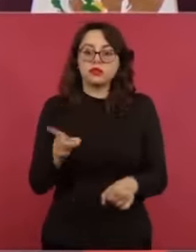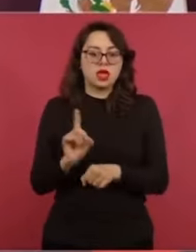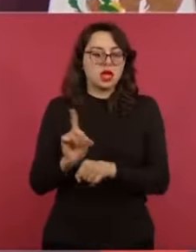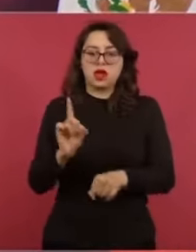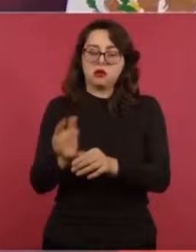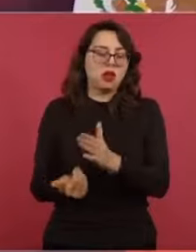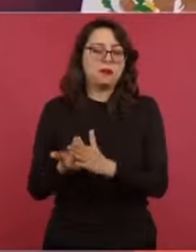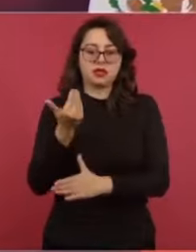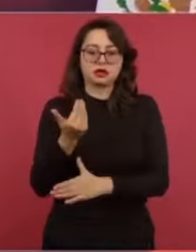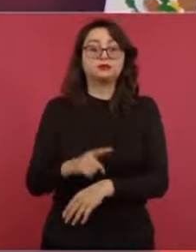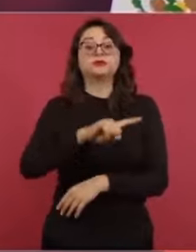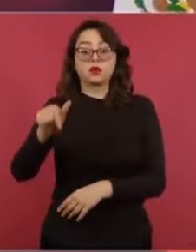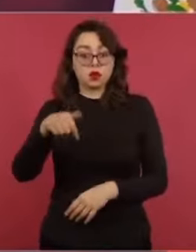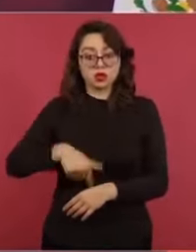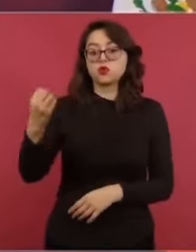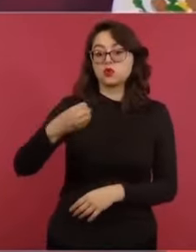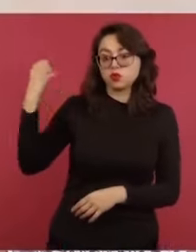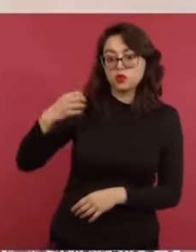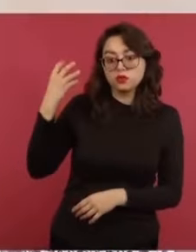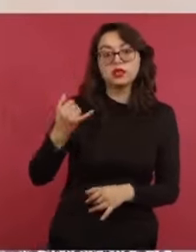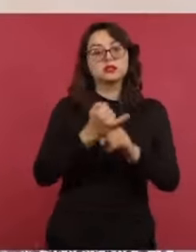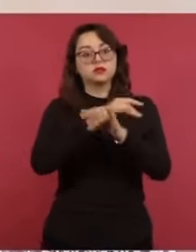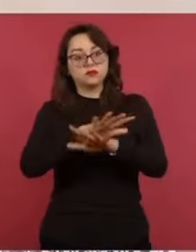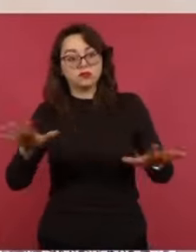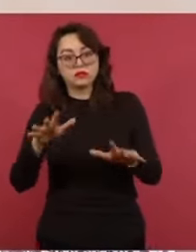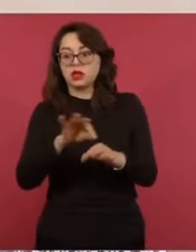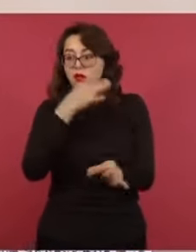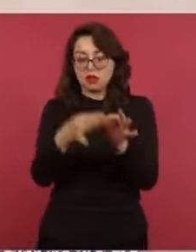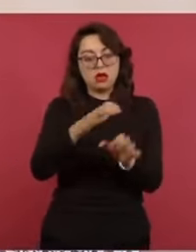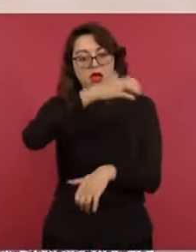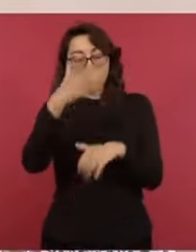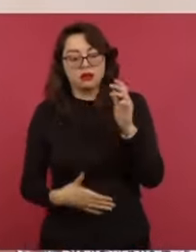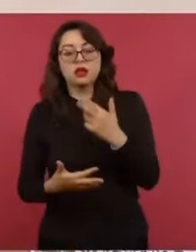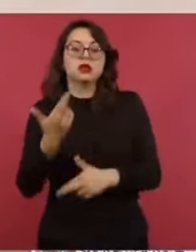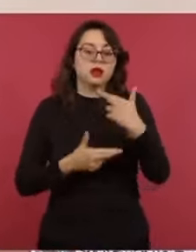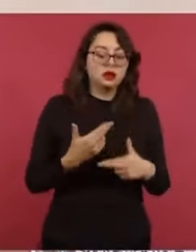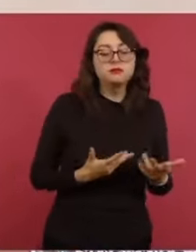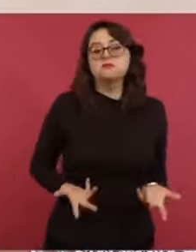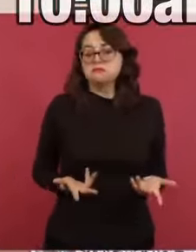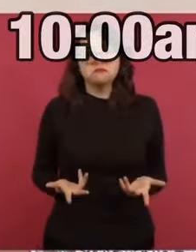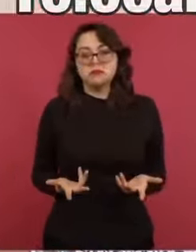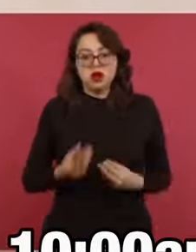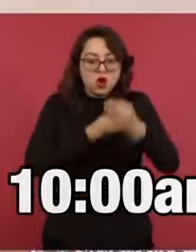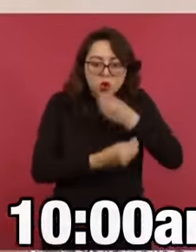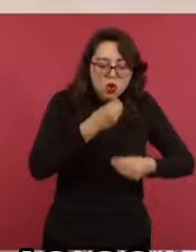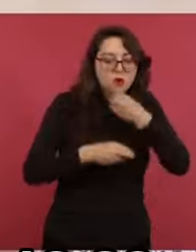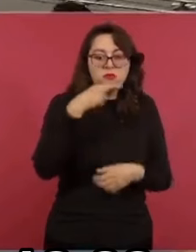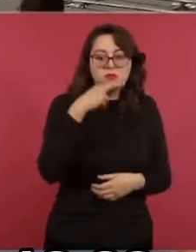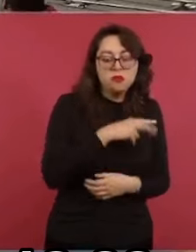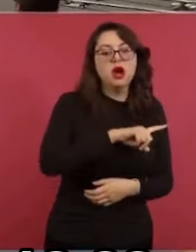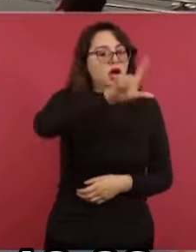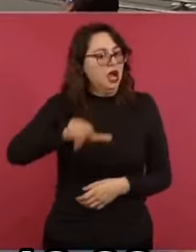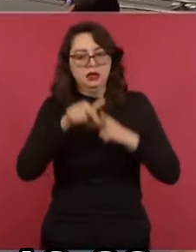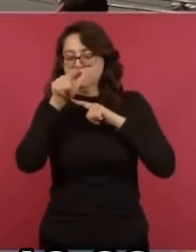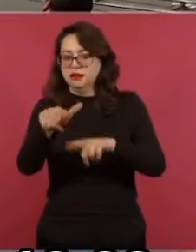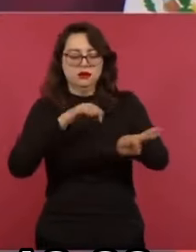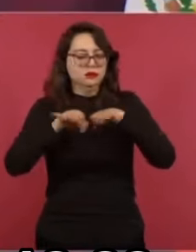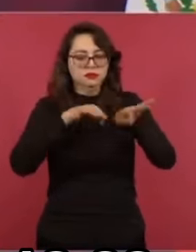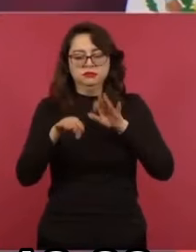eso es lo que hace. Luego me vengo a con ustedes para informarles. Y regresando, igual que ustedes, desayuno. Y ya tengo